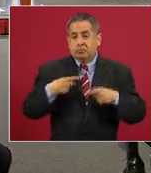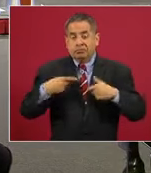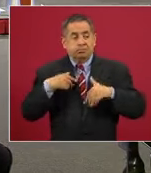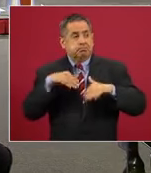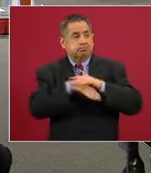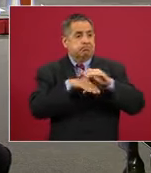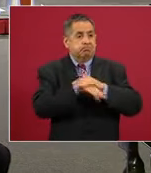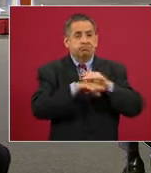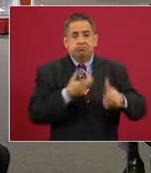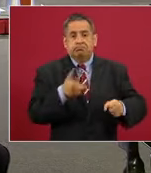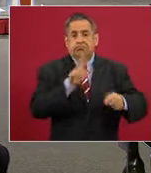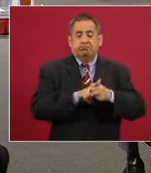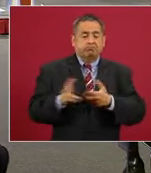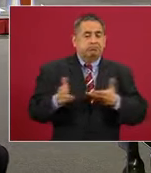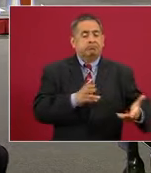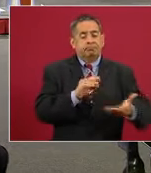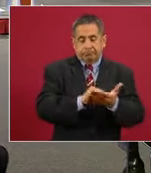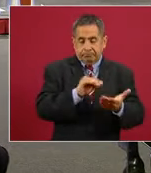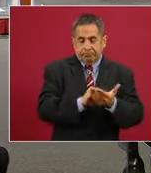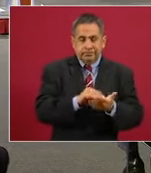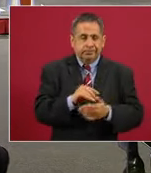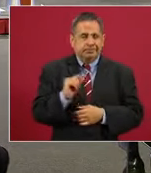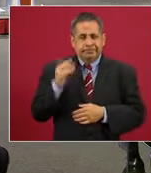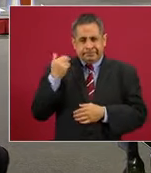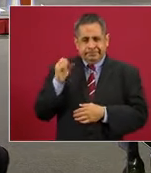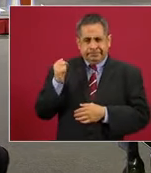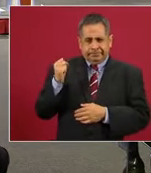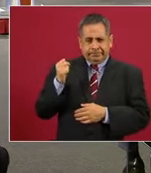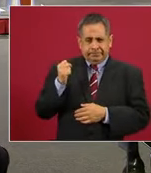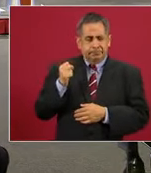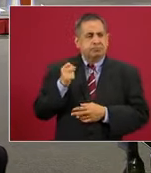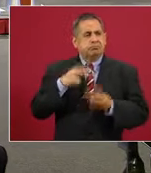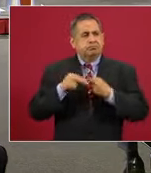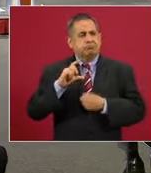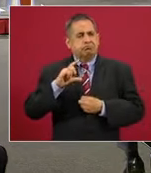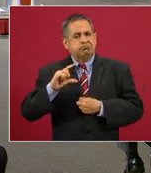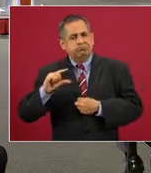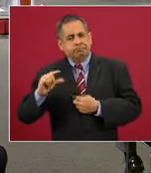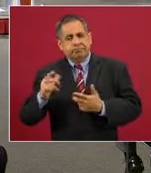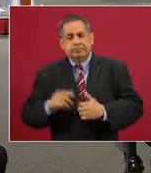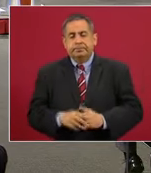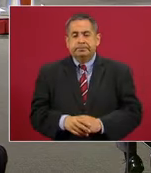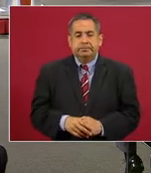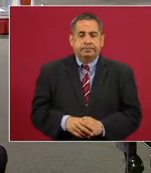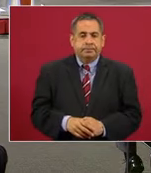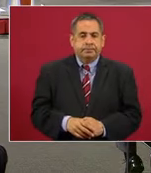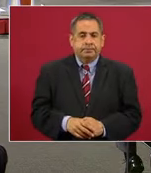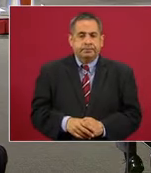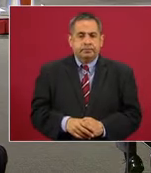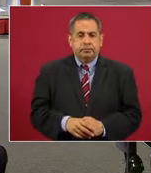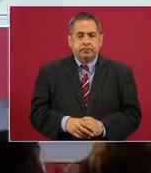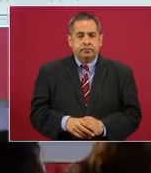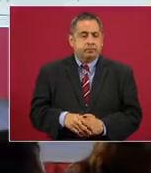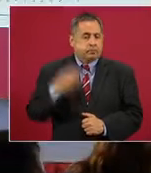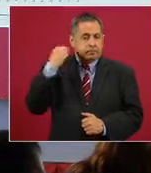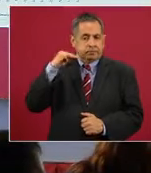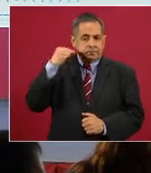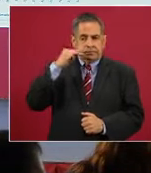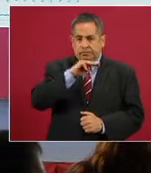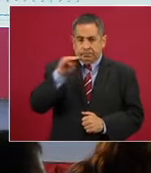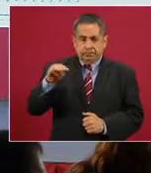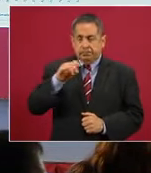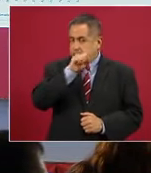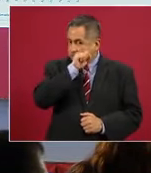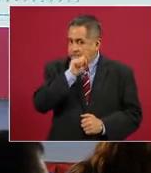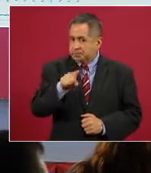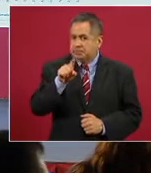ciertamente desde que empezó el mes de septiembre está en proceso de reducción. La siguiente. Michoacán, lo mismo